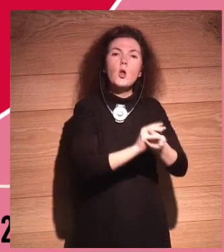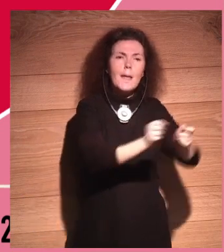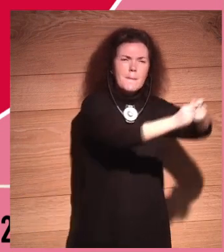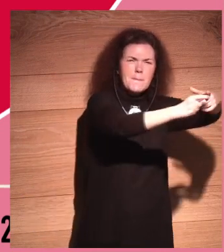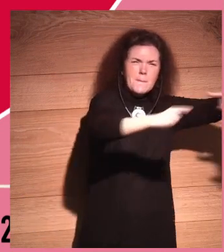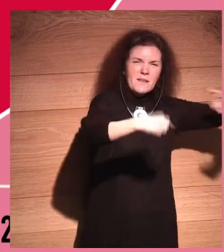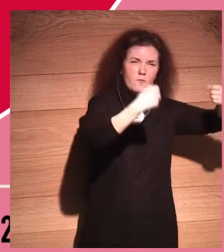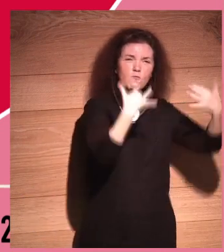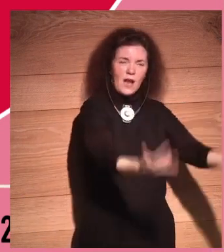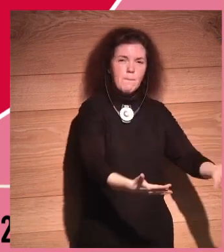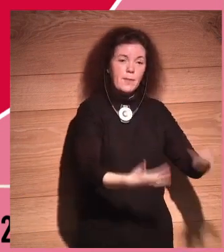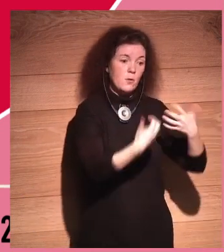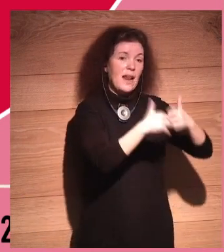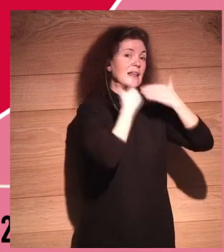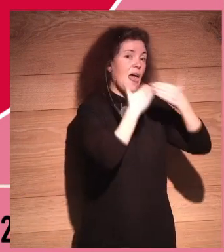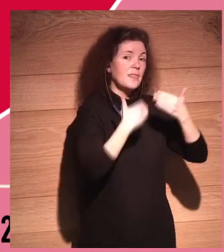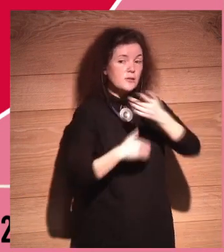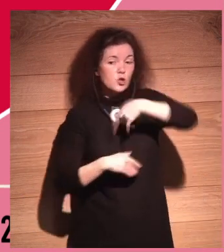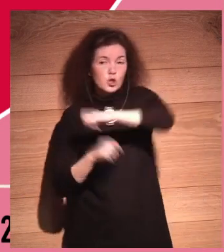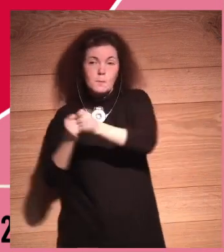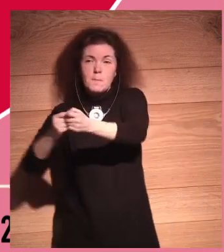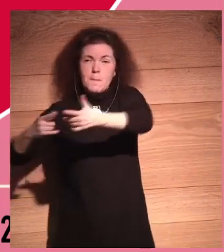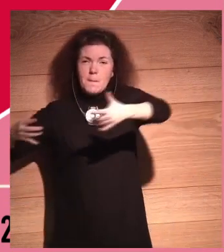con todas estas máquinas, y nosotros no.